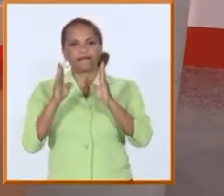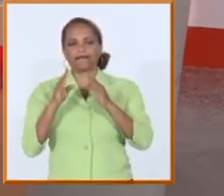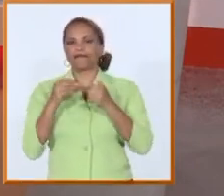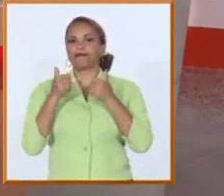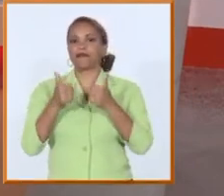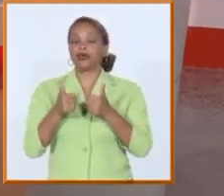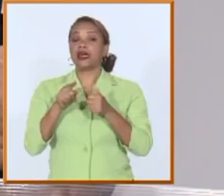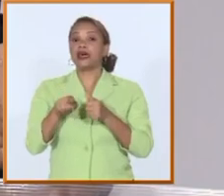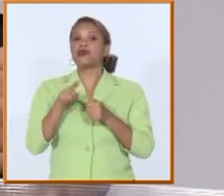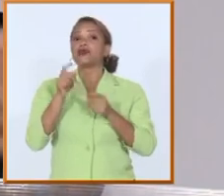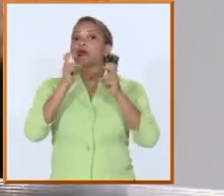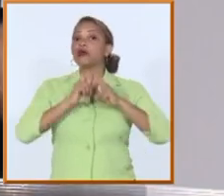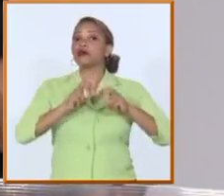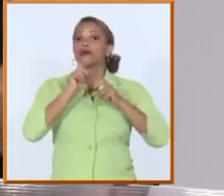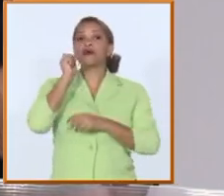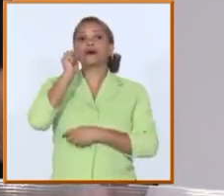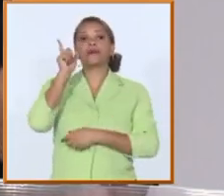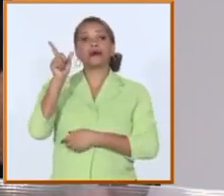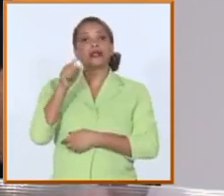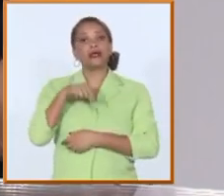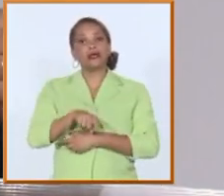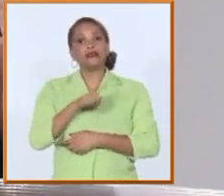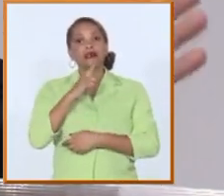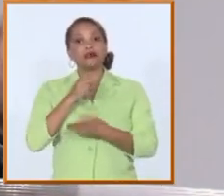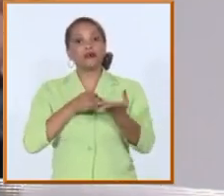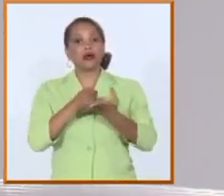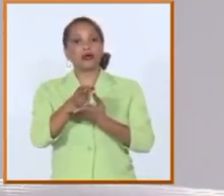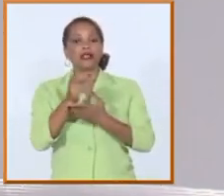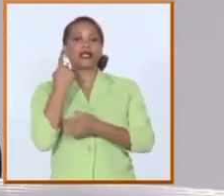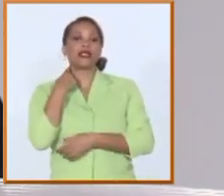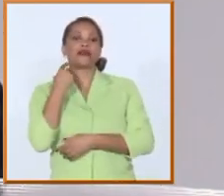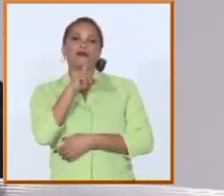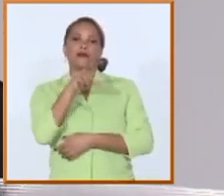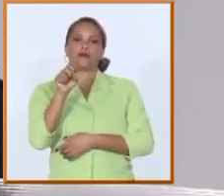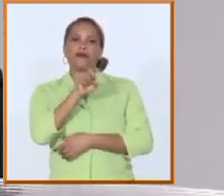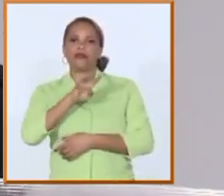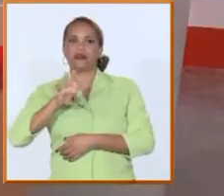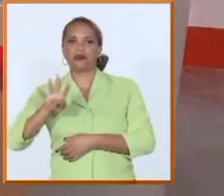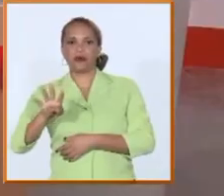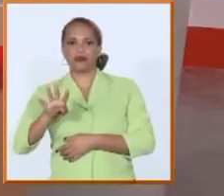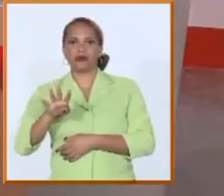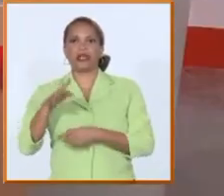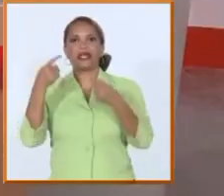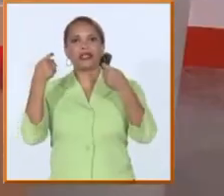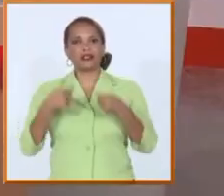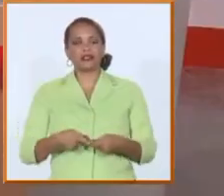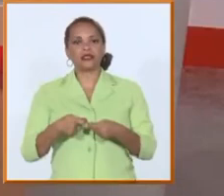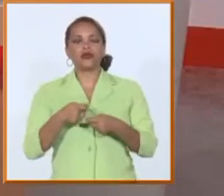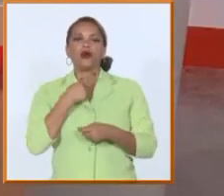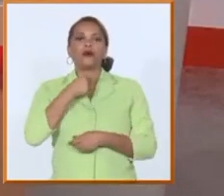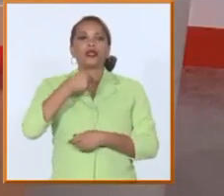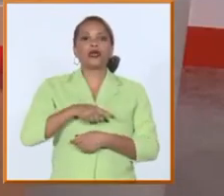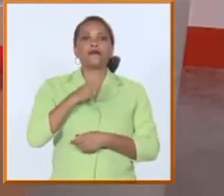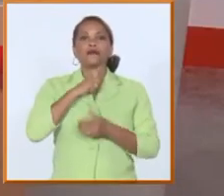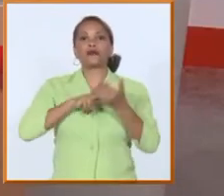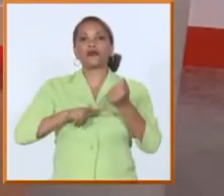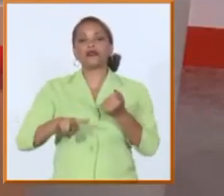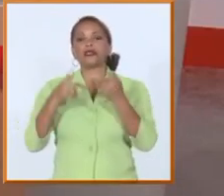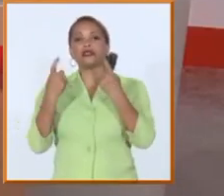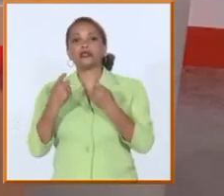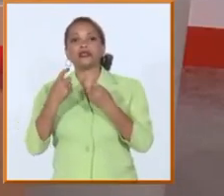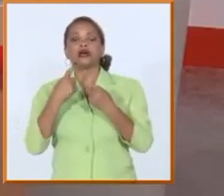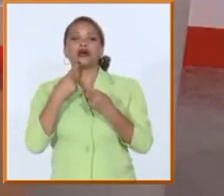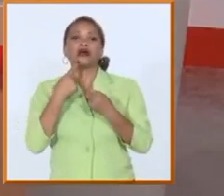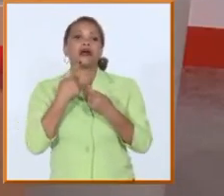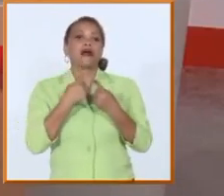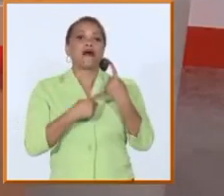y es un experimento que vamos a mantener también en el año 2024 eso lo podemos adelantar acerca más la decisión al lugar donde hace falta la fuerza laboral más la decisión al territorio